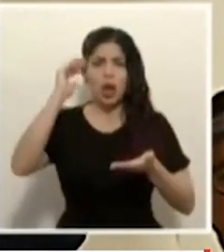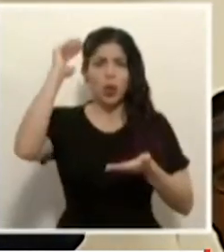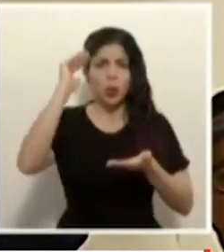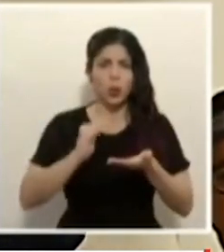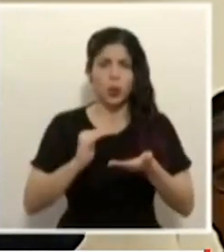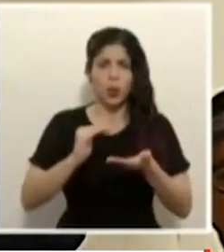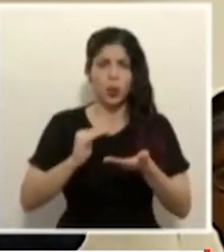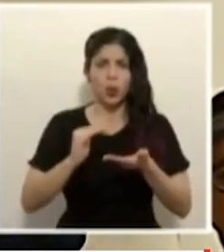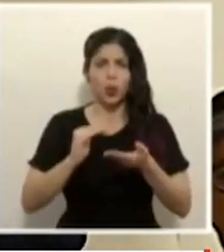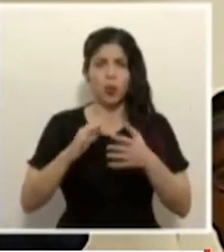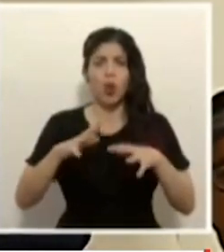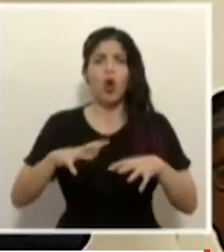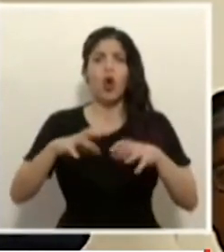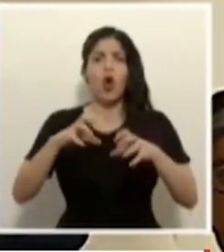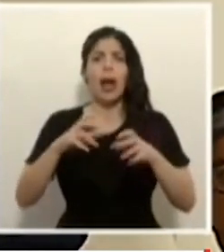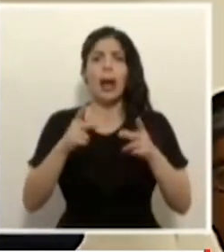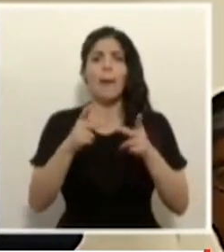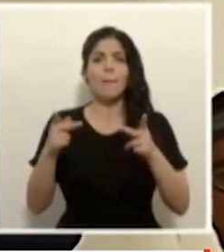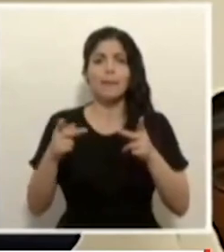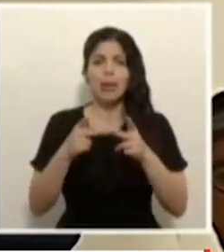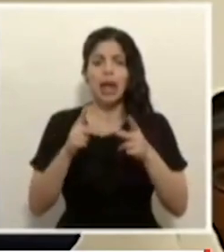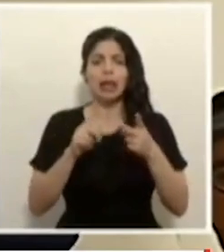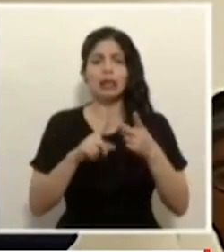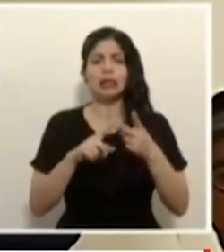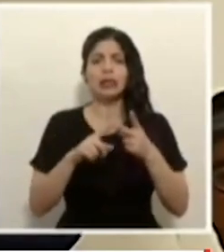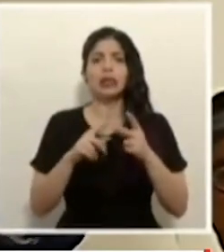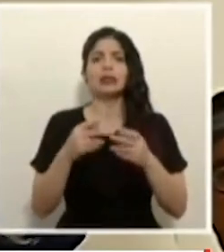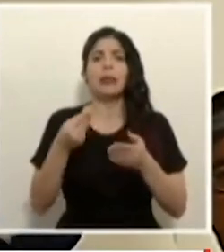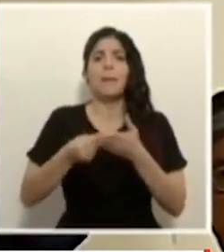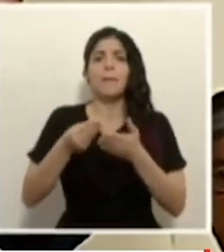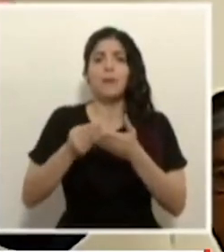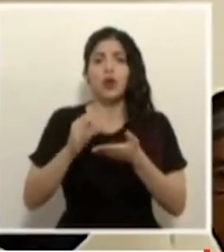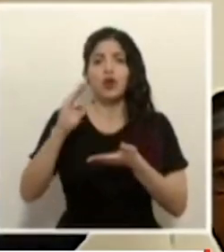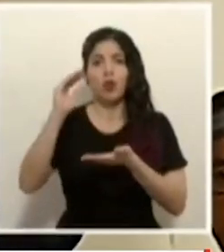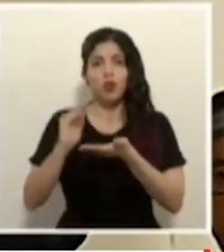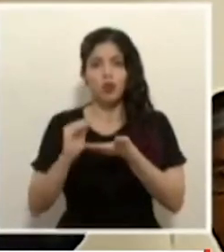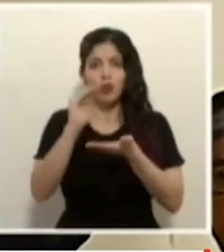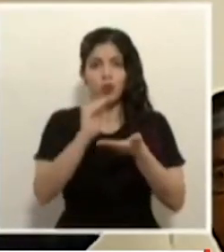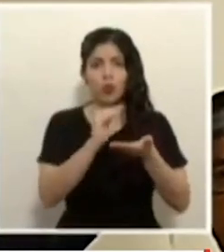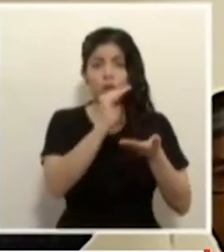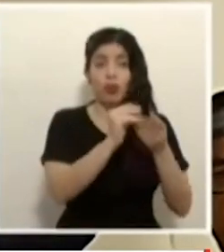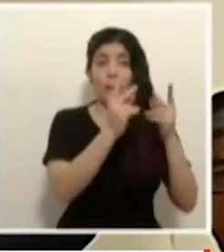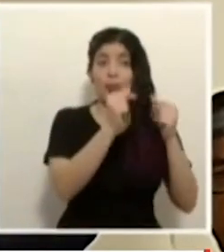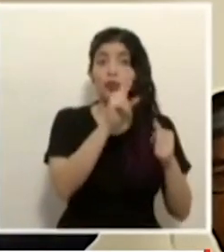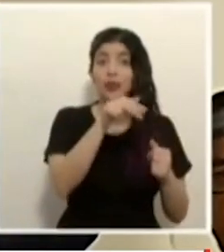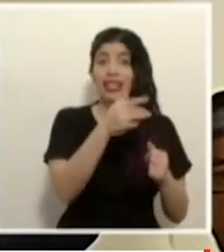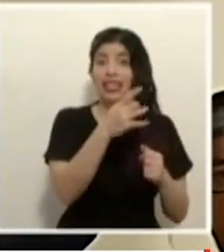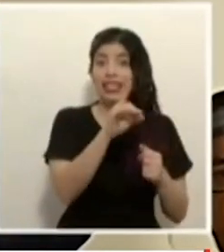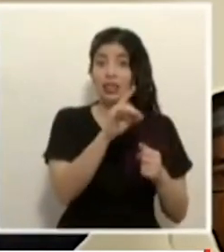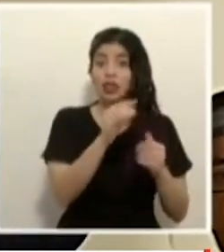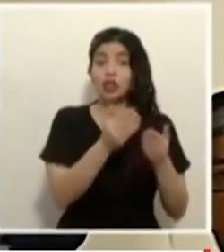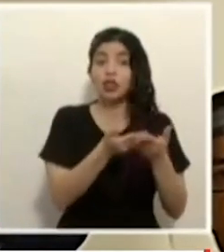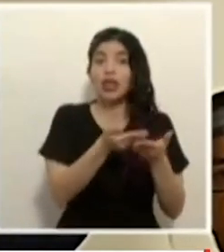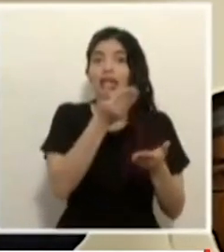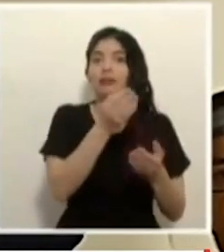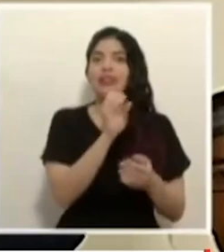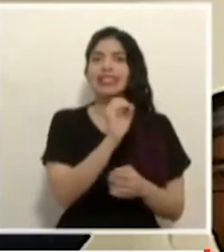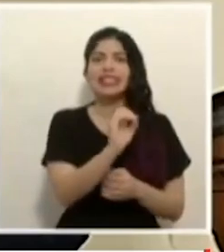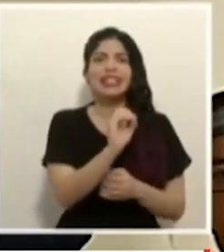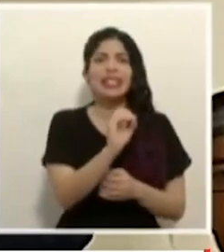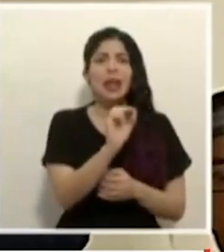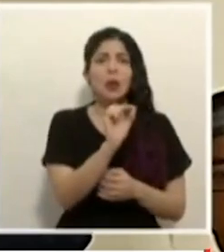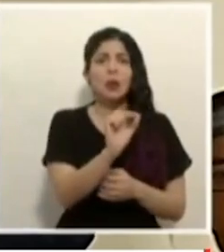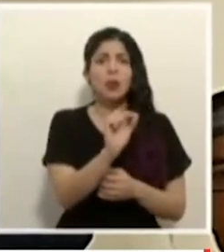en temas de congelamiento plazas en temas de reducción de partidas presupuesto del 2018 tuvo un crecimiento real del cero punto